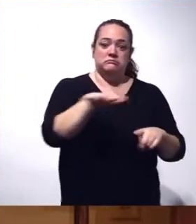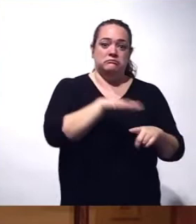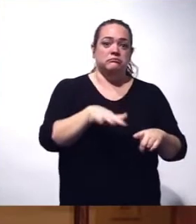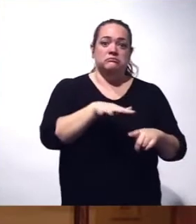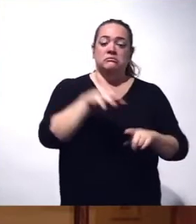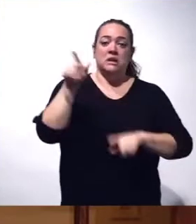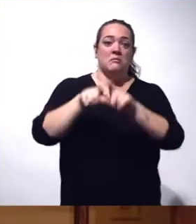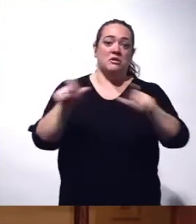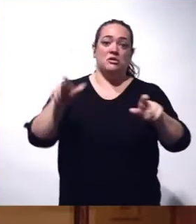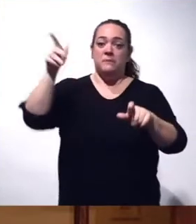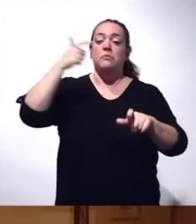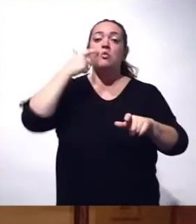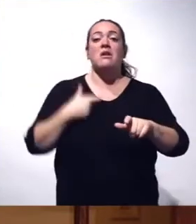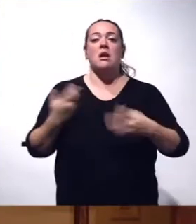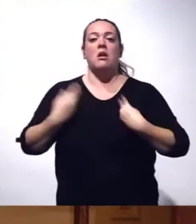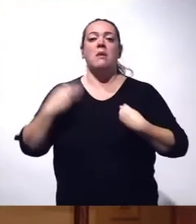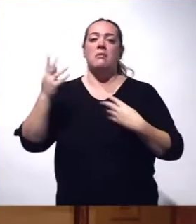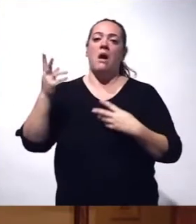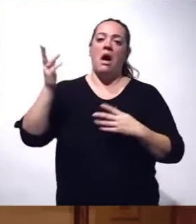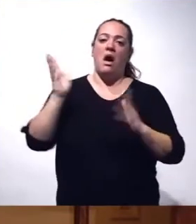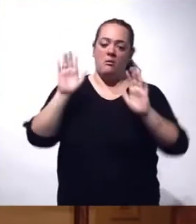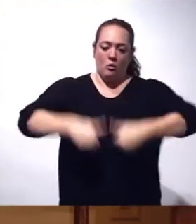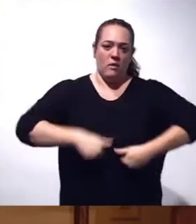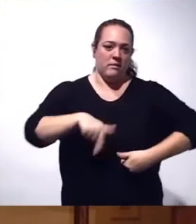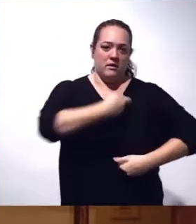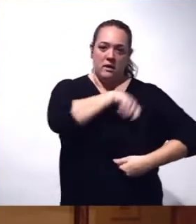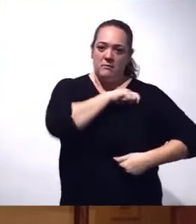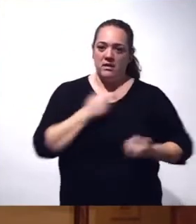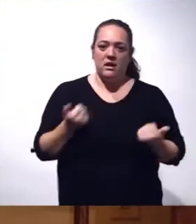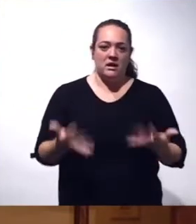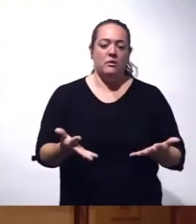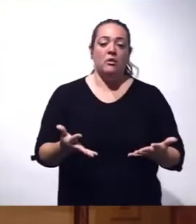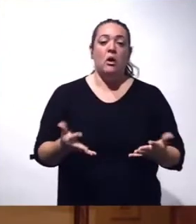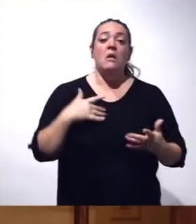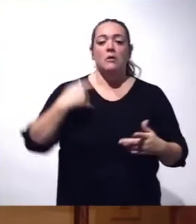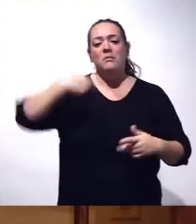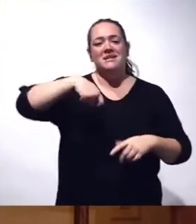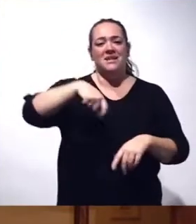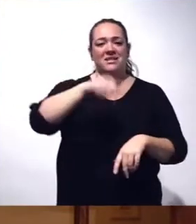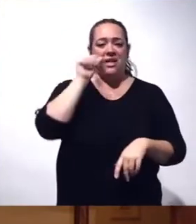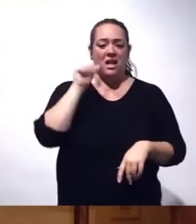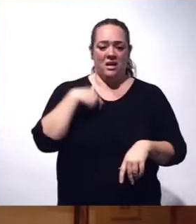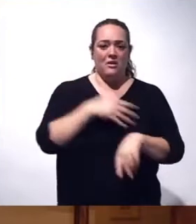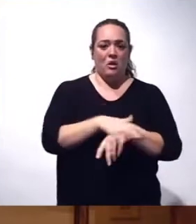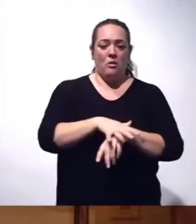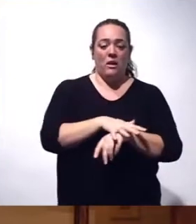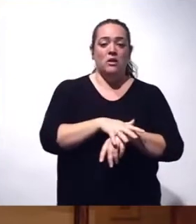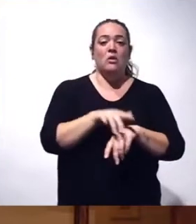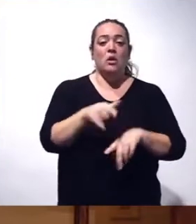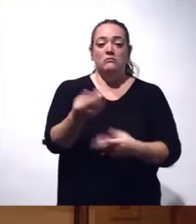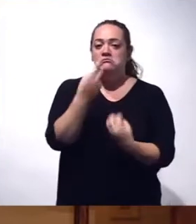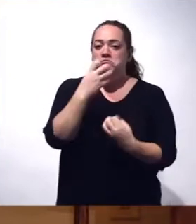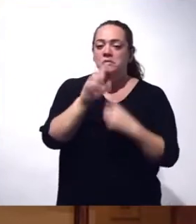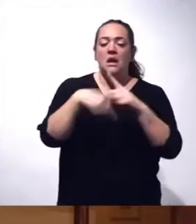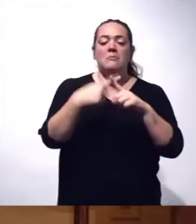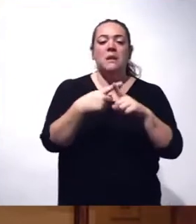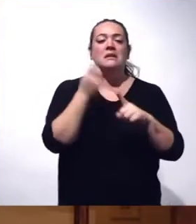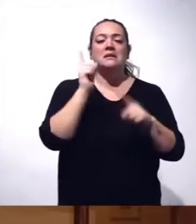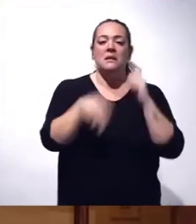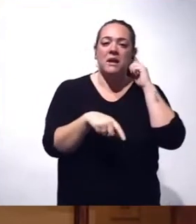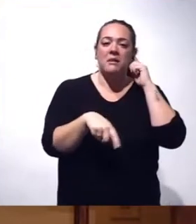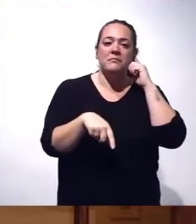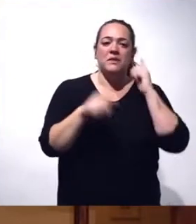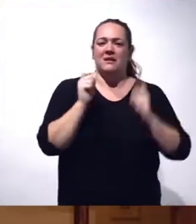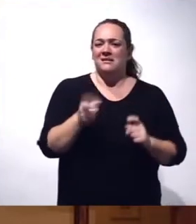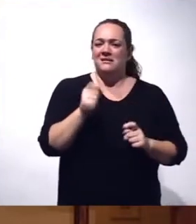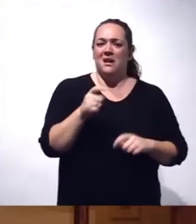quienes estén en territorio ucraniano. Pero lo que me ha traído el presidente del gobierno, y seguramente también lo ha hecho